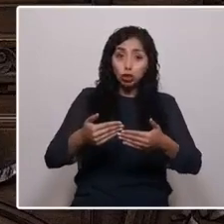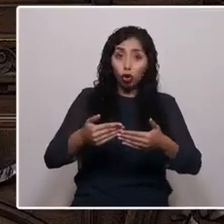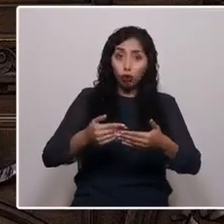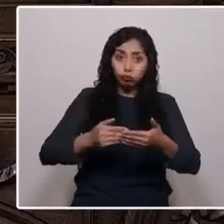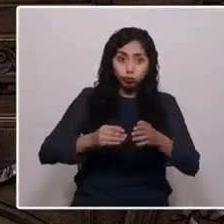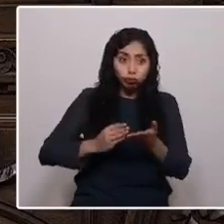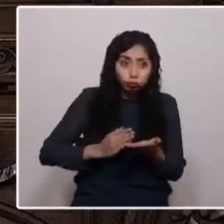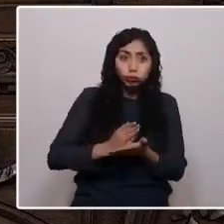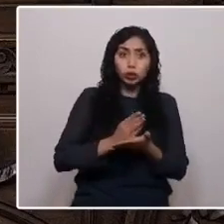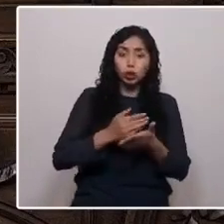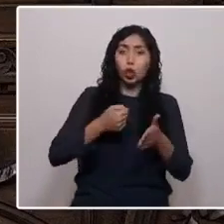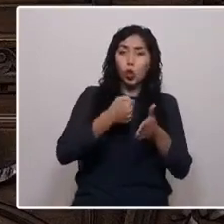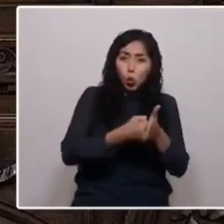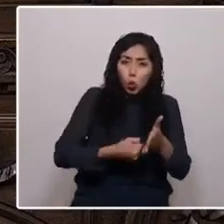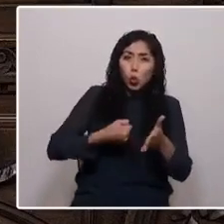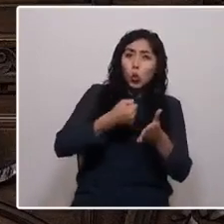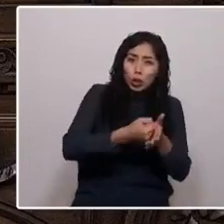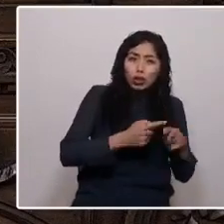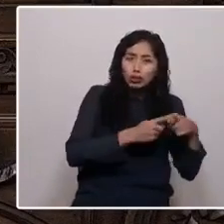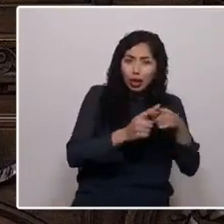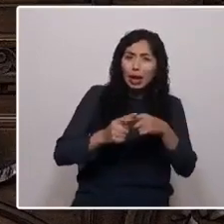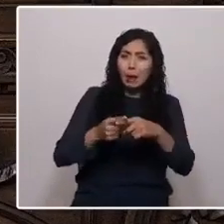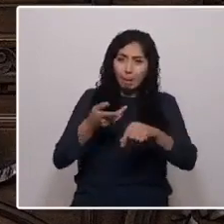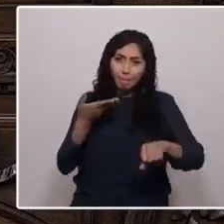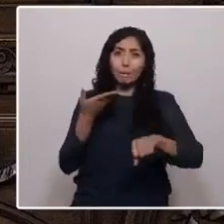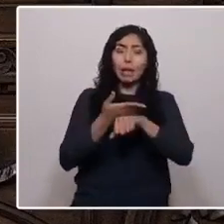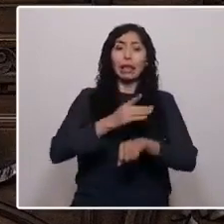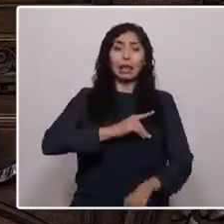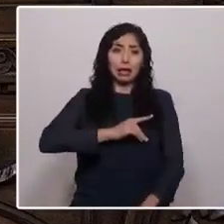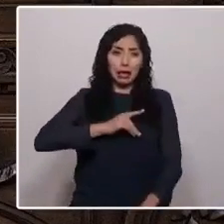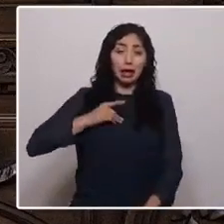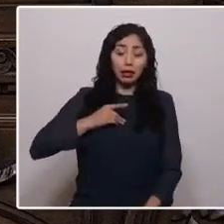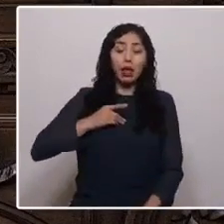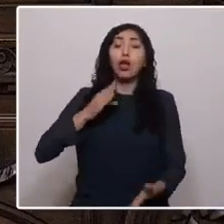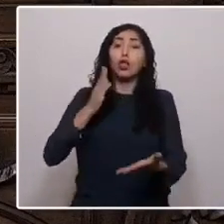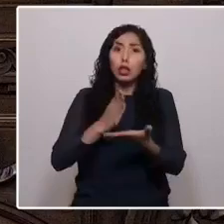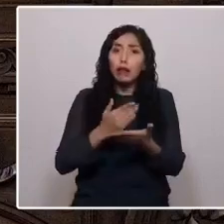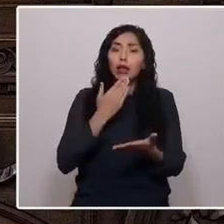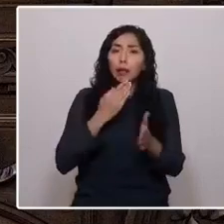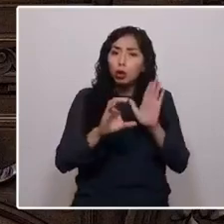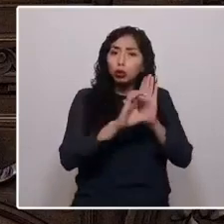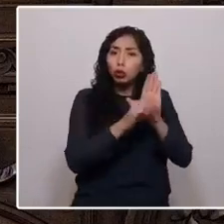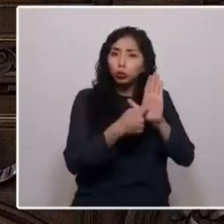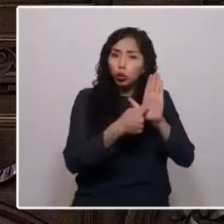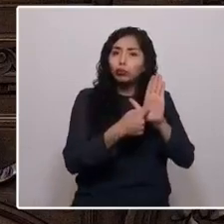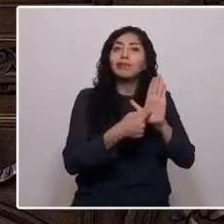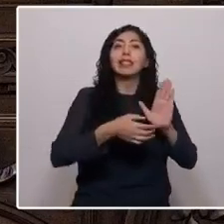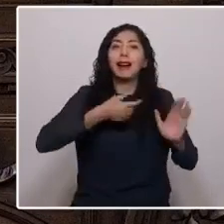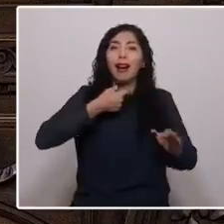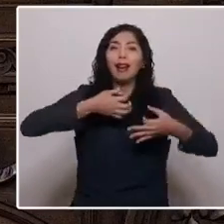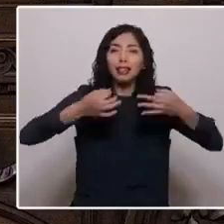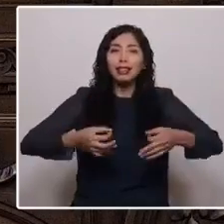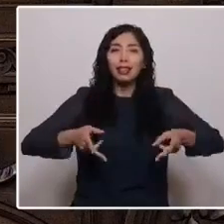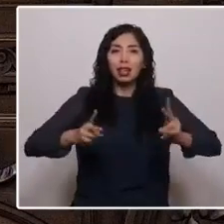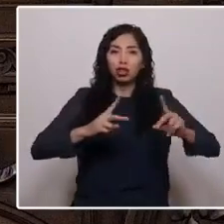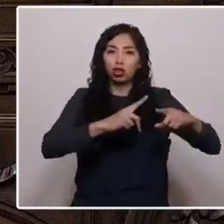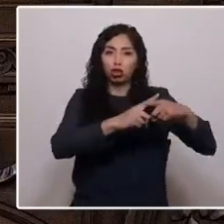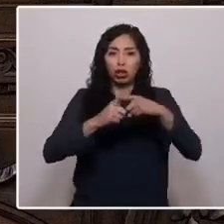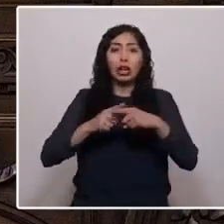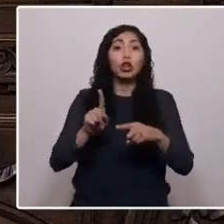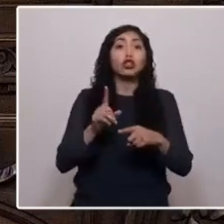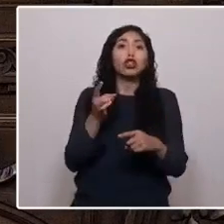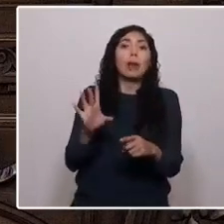levantan, exigiendo dignidad, debe también llevarnos a una constitución que garantice derechos sociales y no los condicione al mercado,